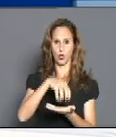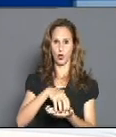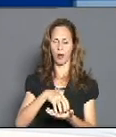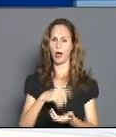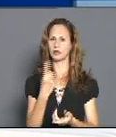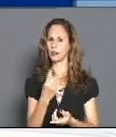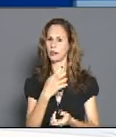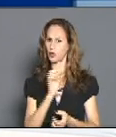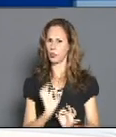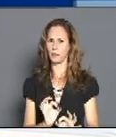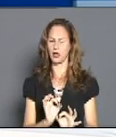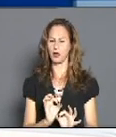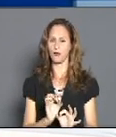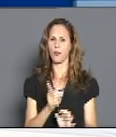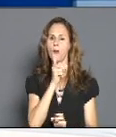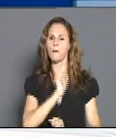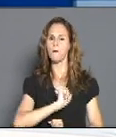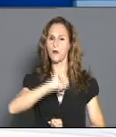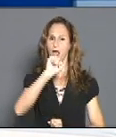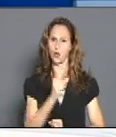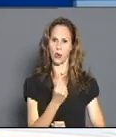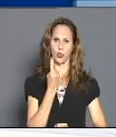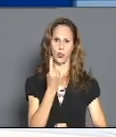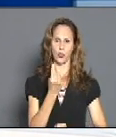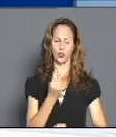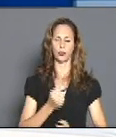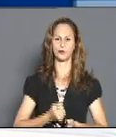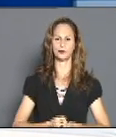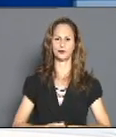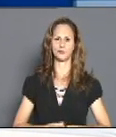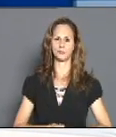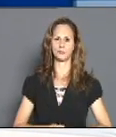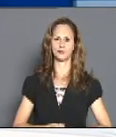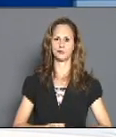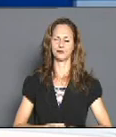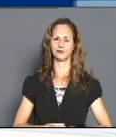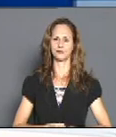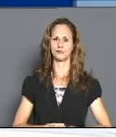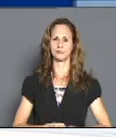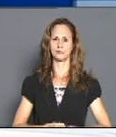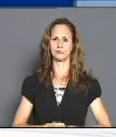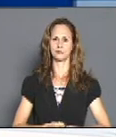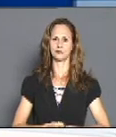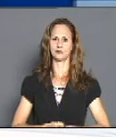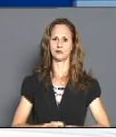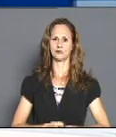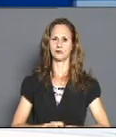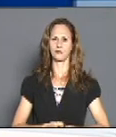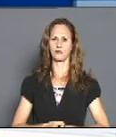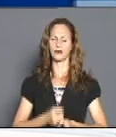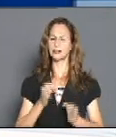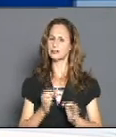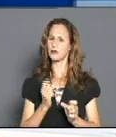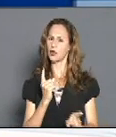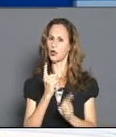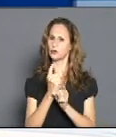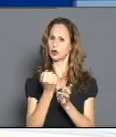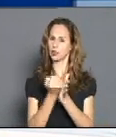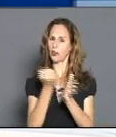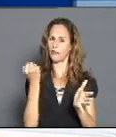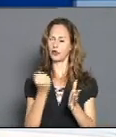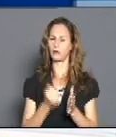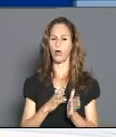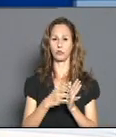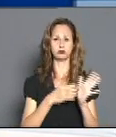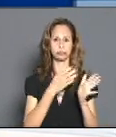Y municipio de Báguanos también con un diagnosticado del área de salud Rolando Ricardo Estrada. Se trata de un paciente contacto de confirmado. Vamos a ver el mapa